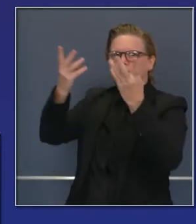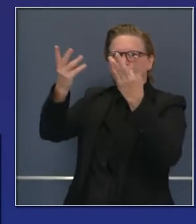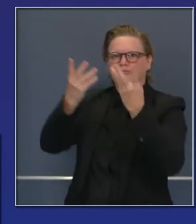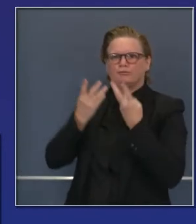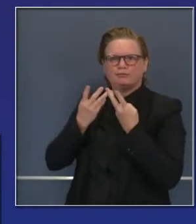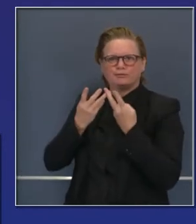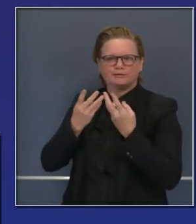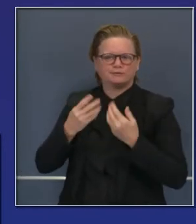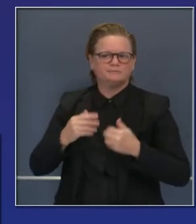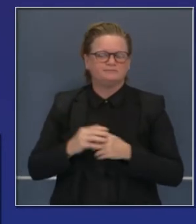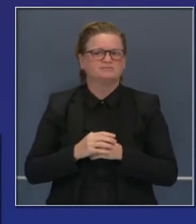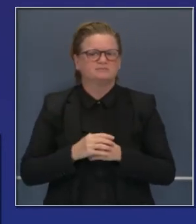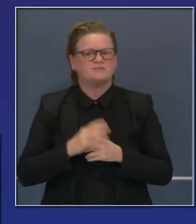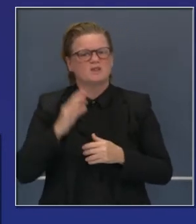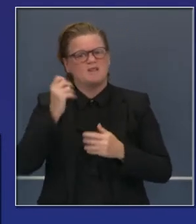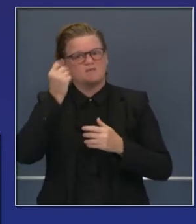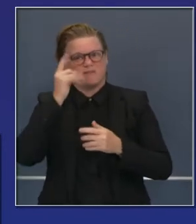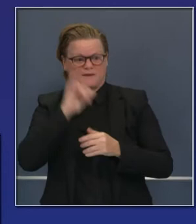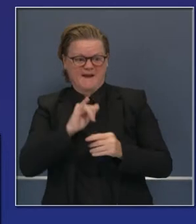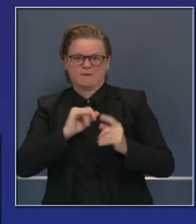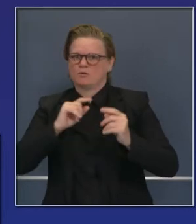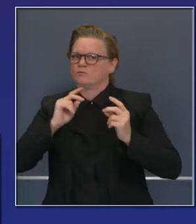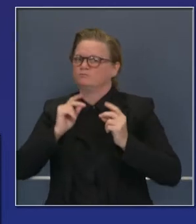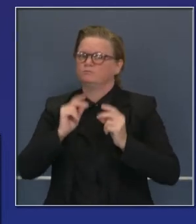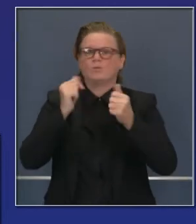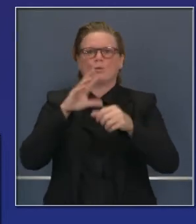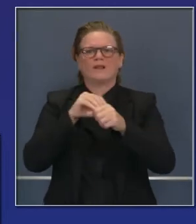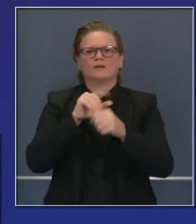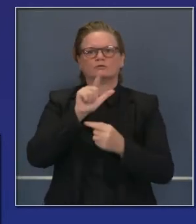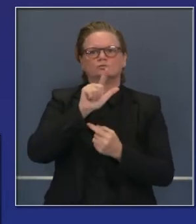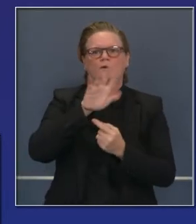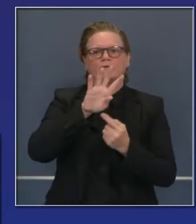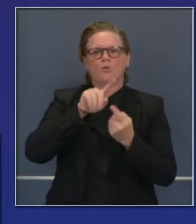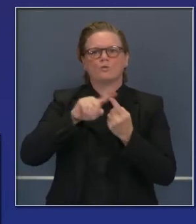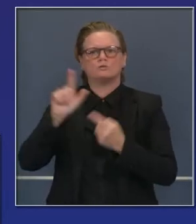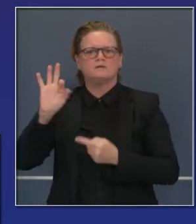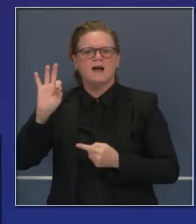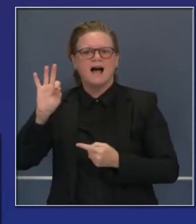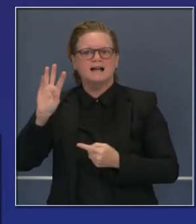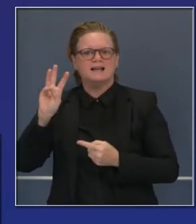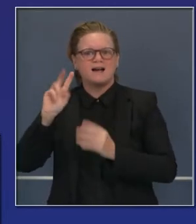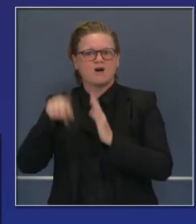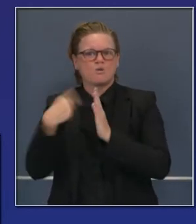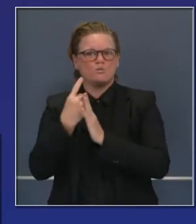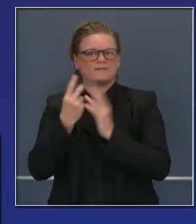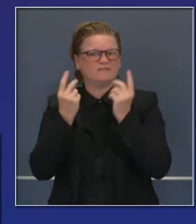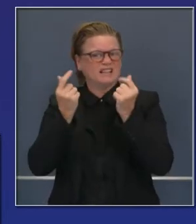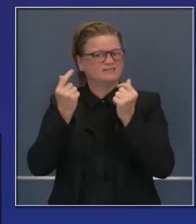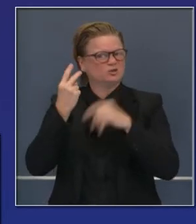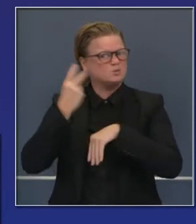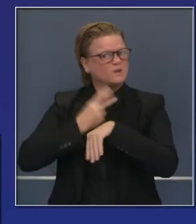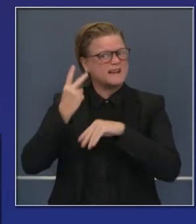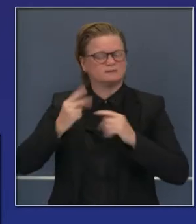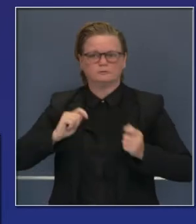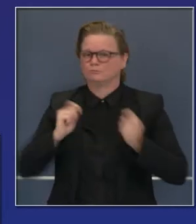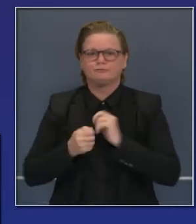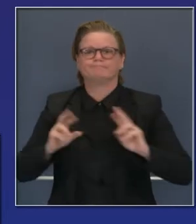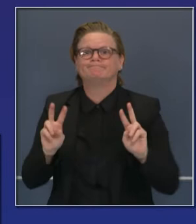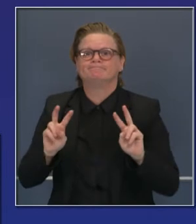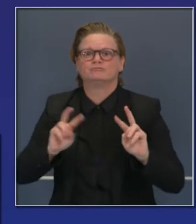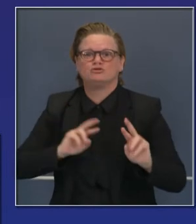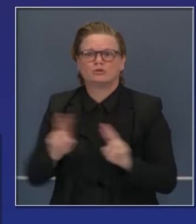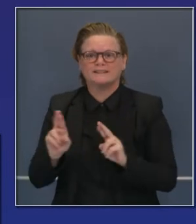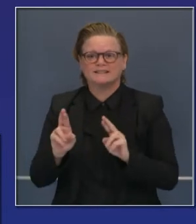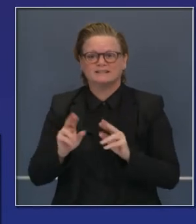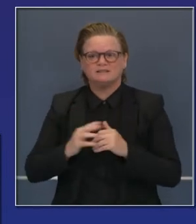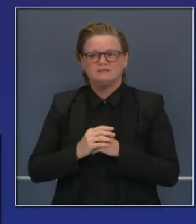porque, en base a estas proyecciones, estas tendencias, es probable que tendremos que cambiar